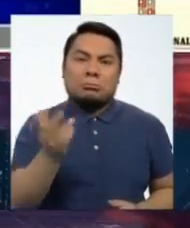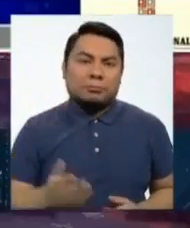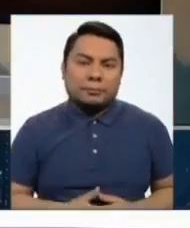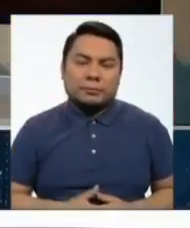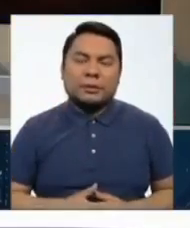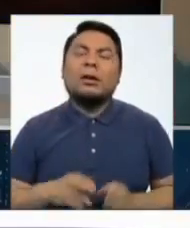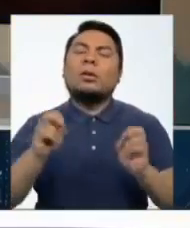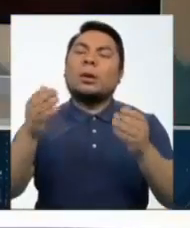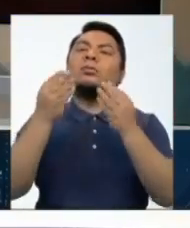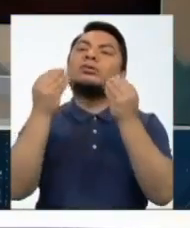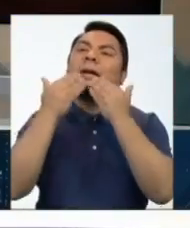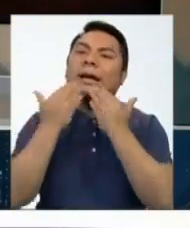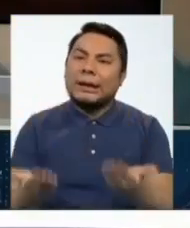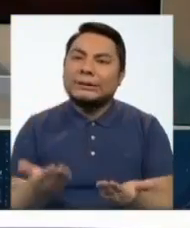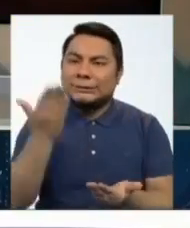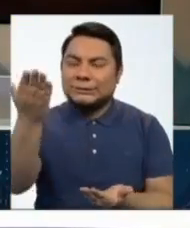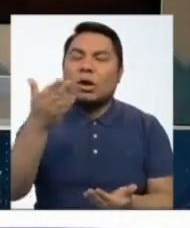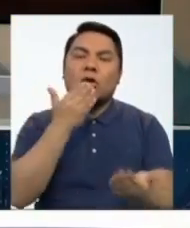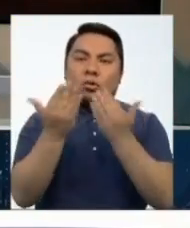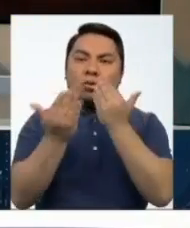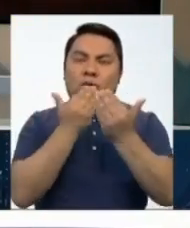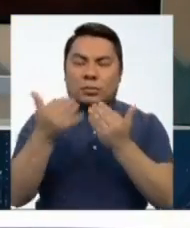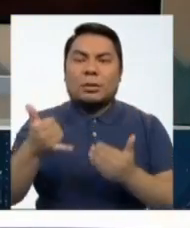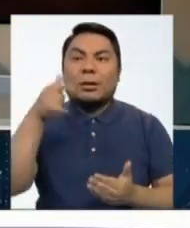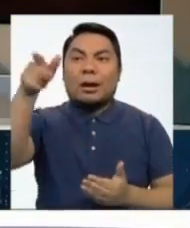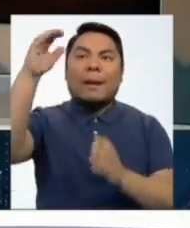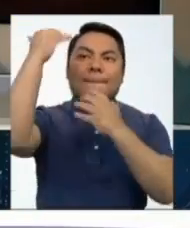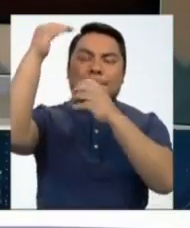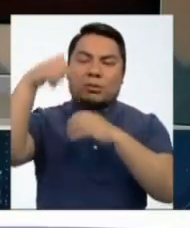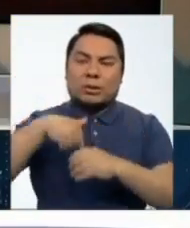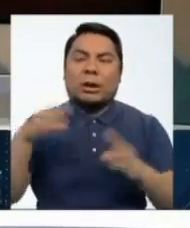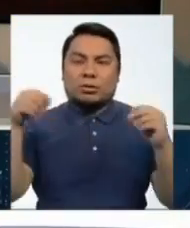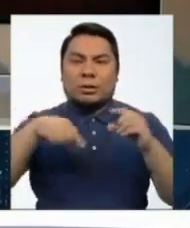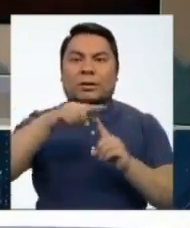Le agradezco la respuesta. Muchas gracias, congresista Marisa García, por acompañarnos desde Piura esta noche aquí en TV Perú.